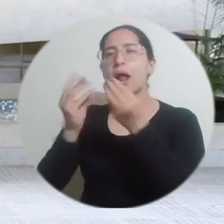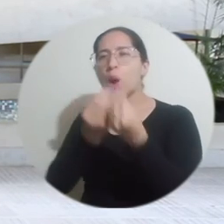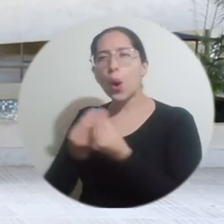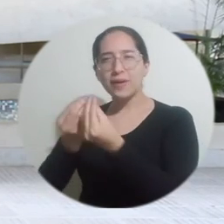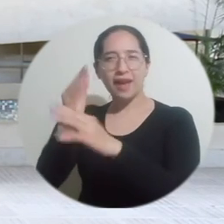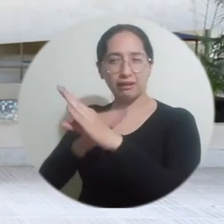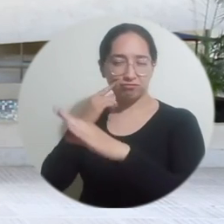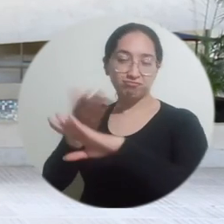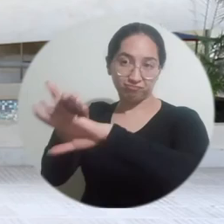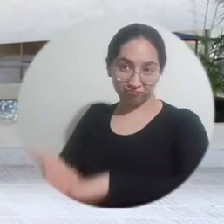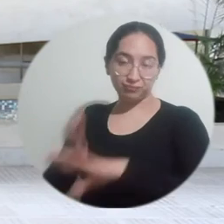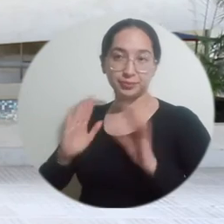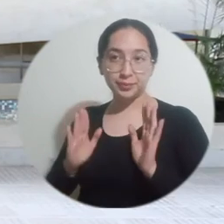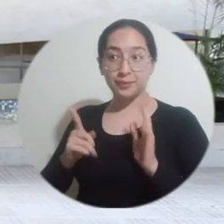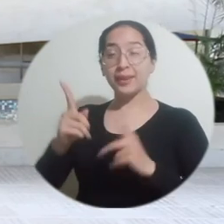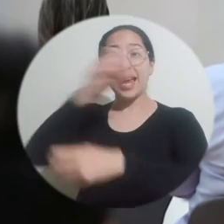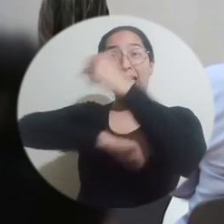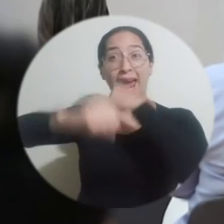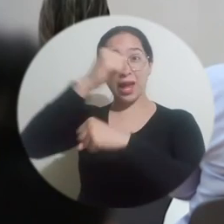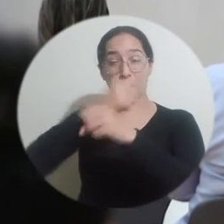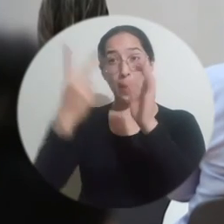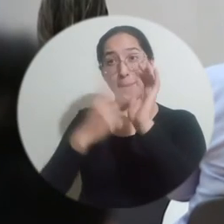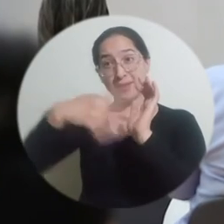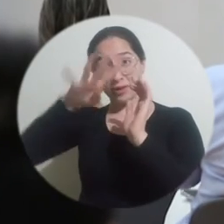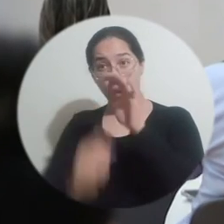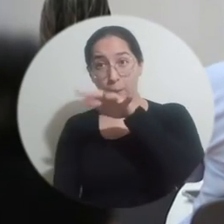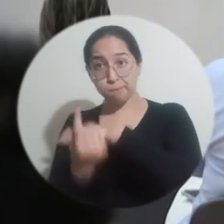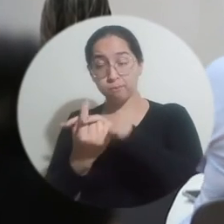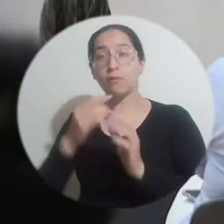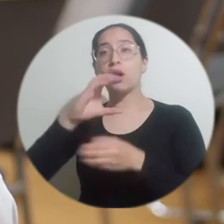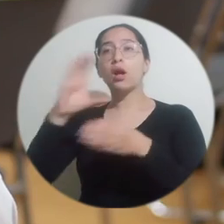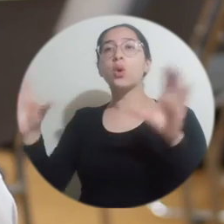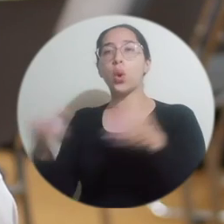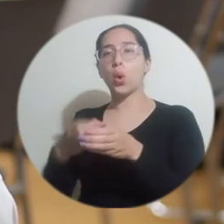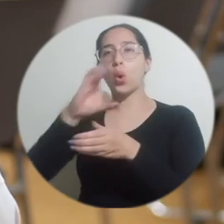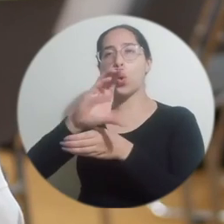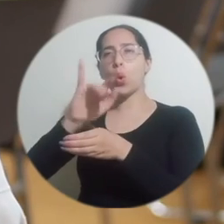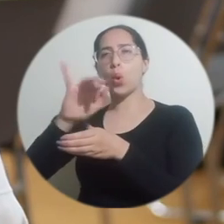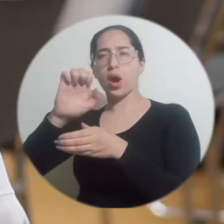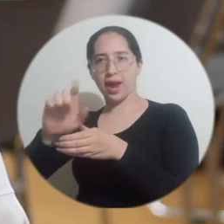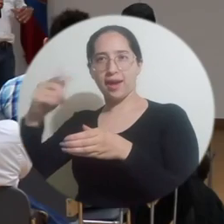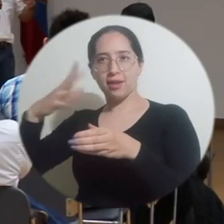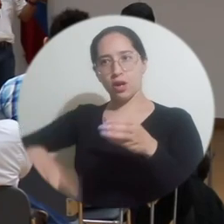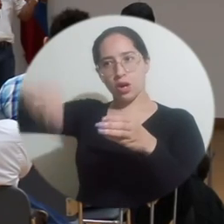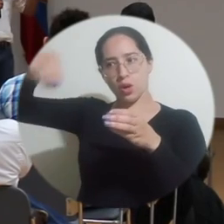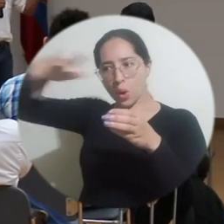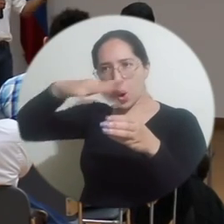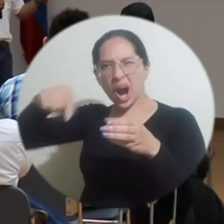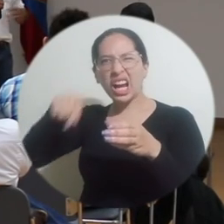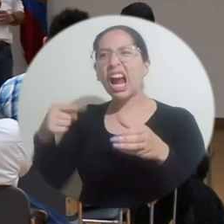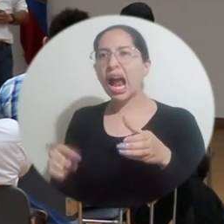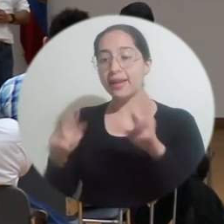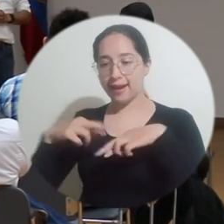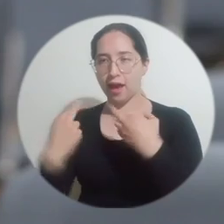al Comité de Universidad-Empresa-Estado. Desde su conformación en 2019, el CUE Sierra Nevada es un escenario